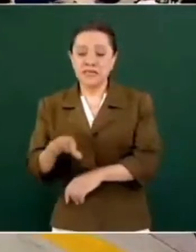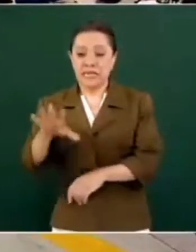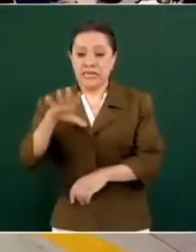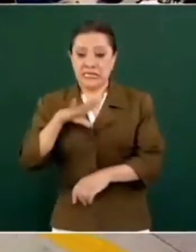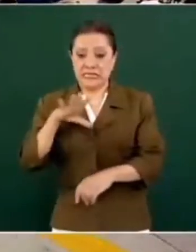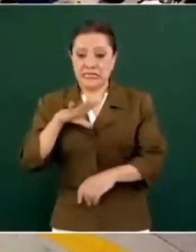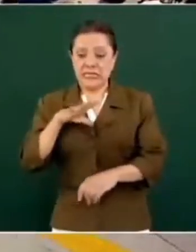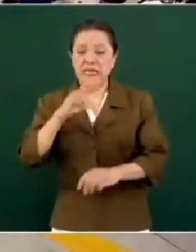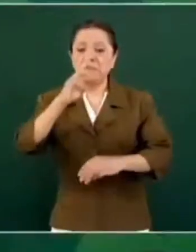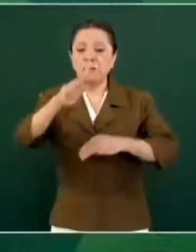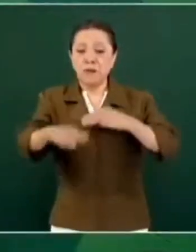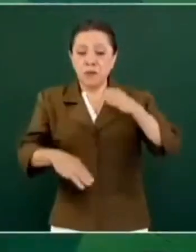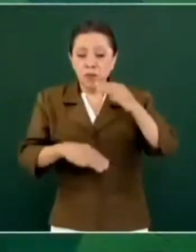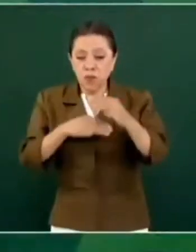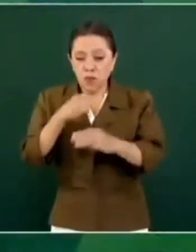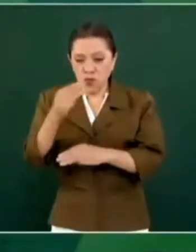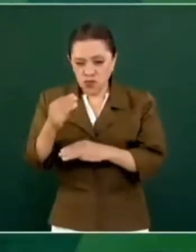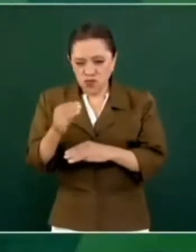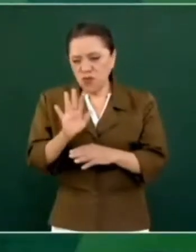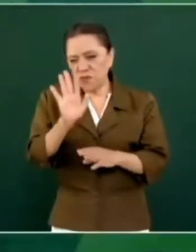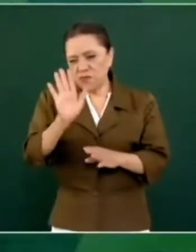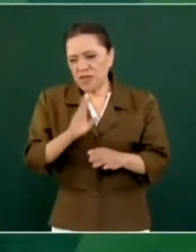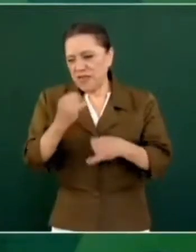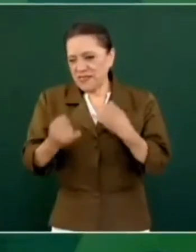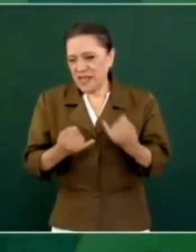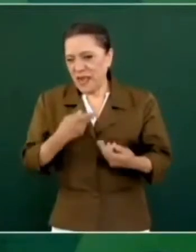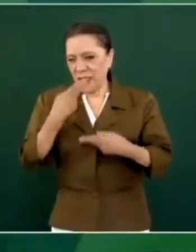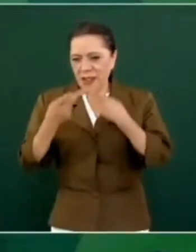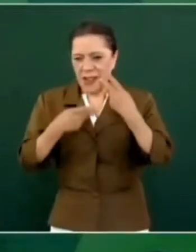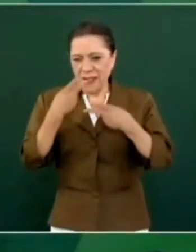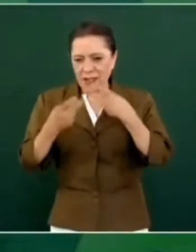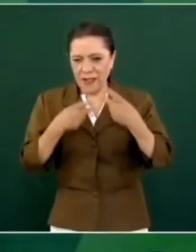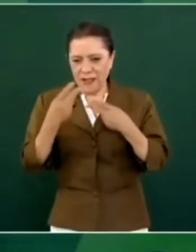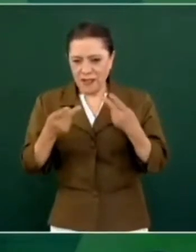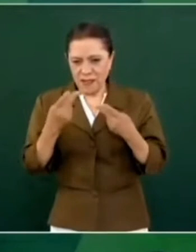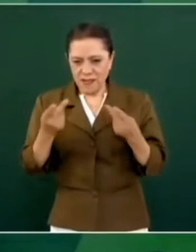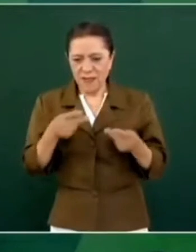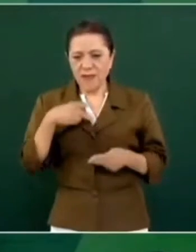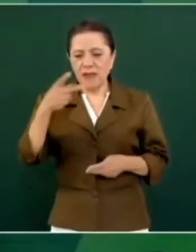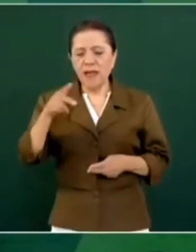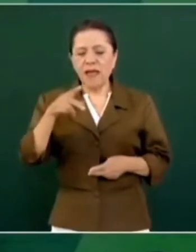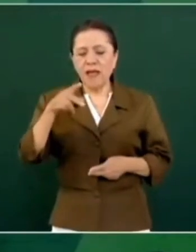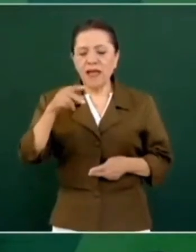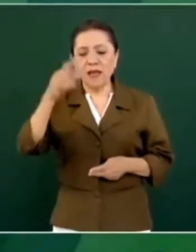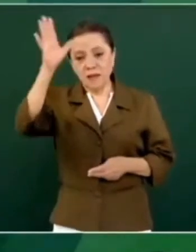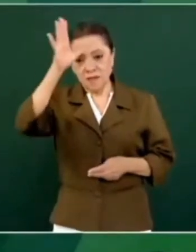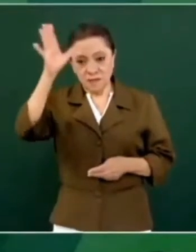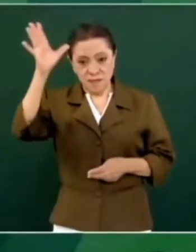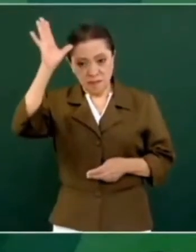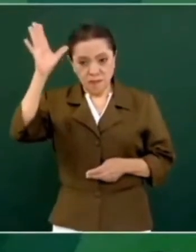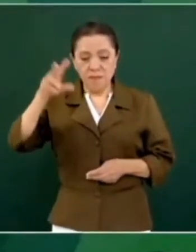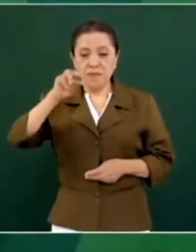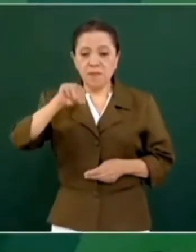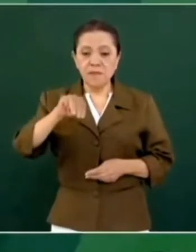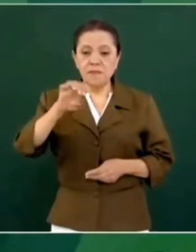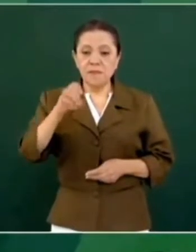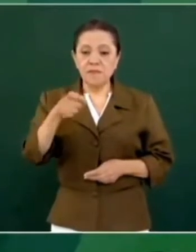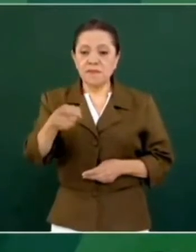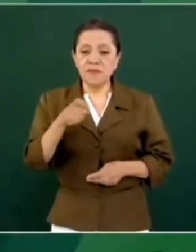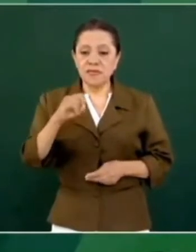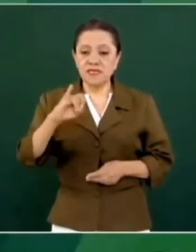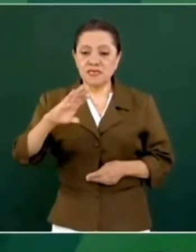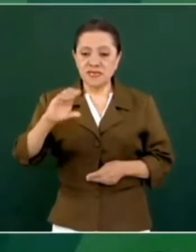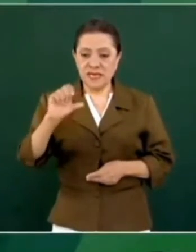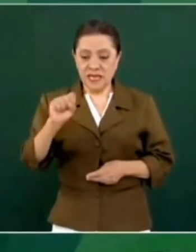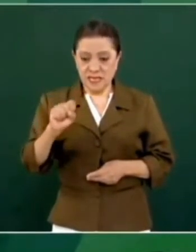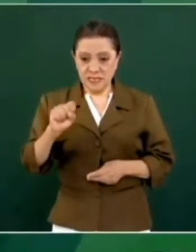parafraseando a los mexicas, no terminará